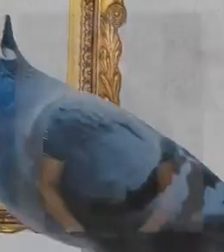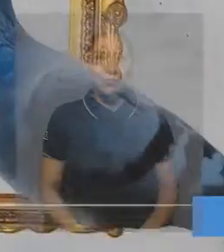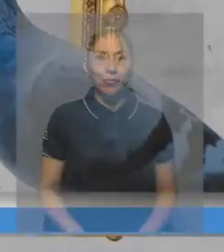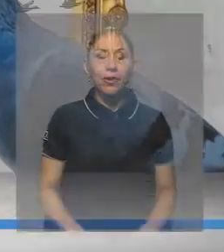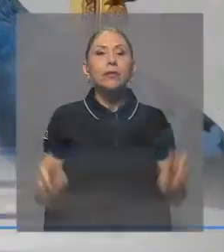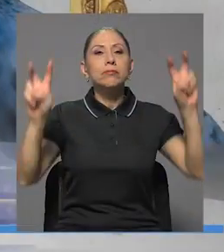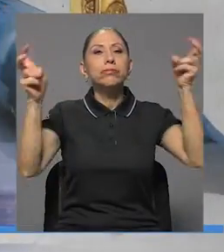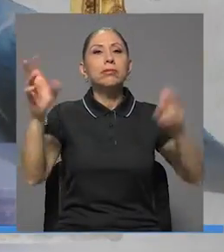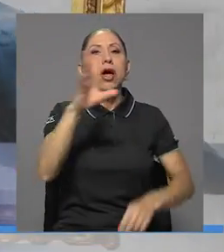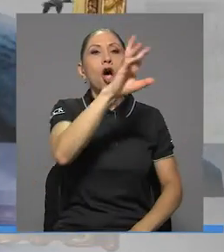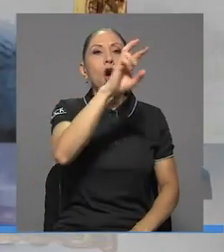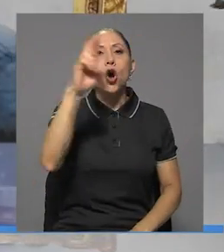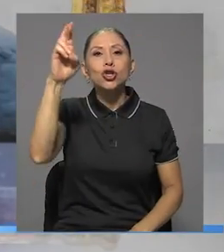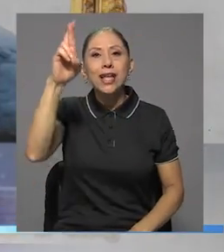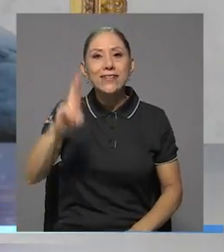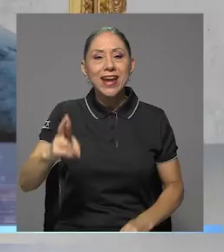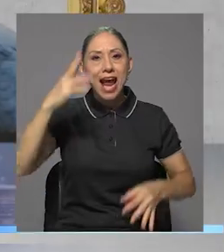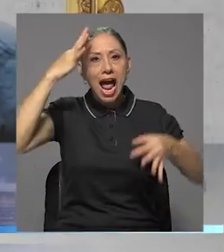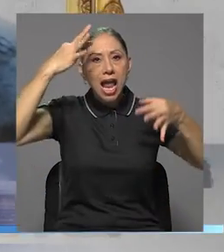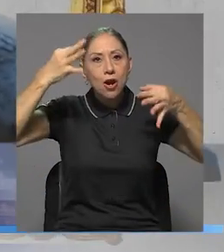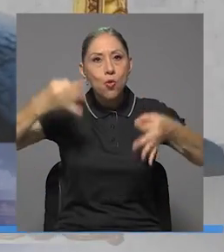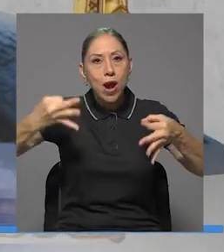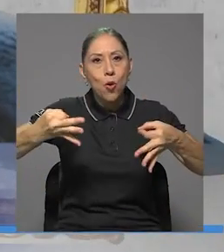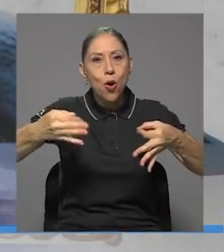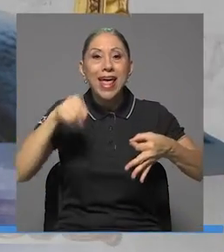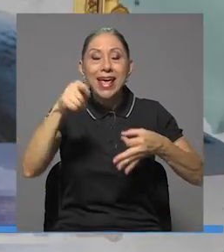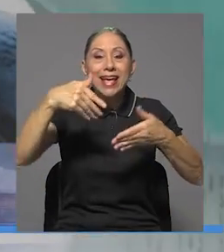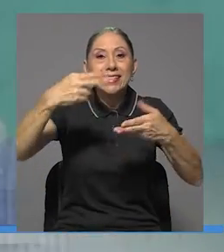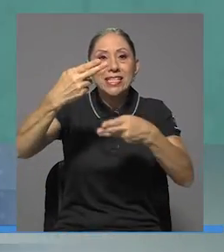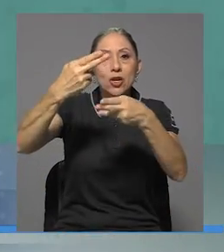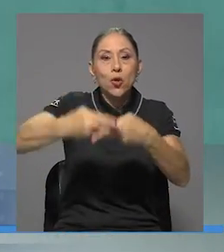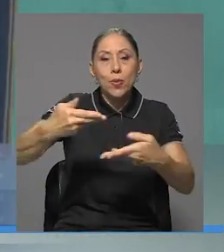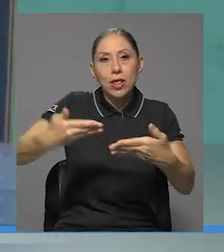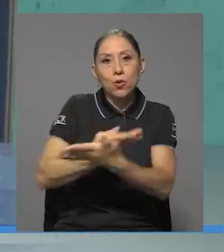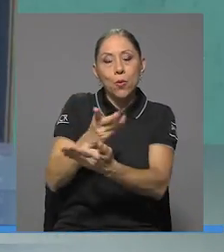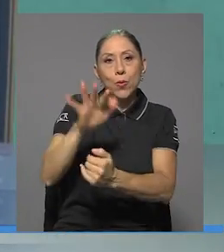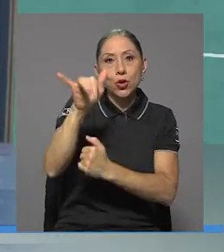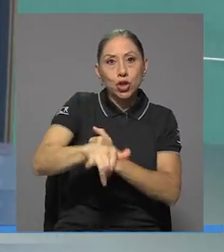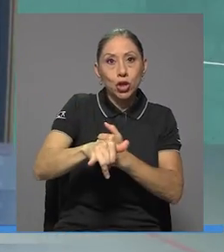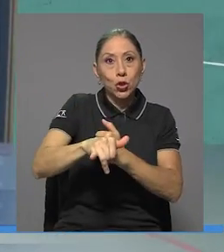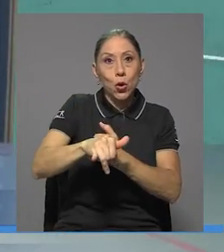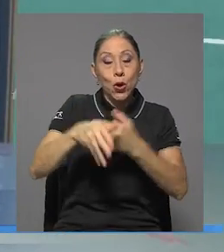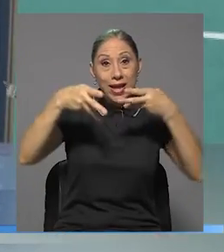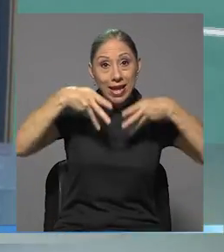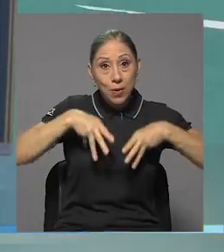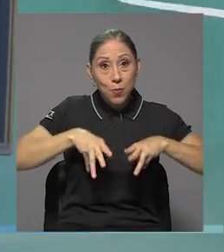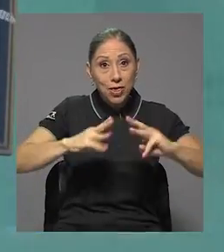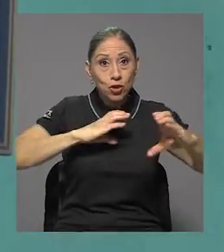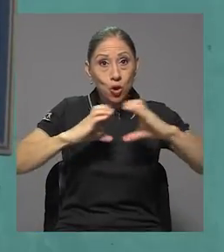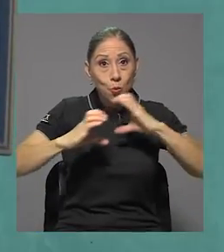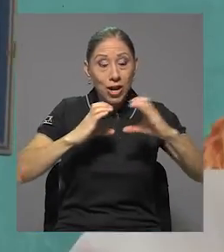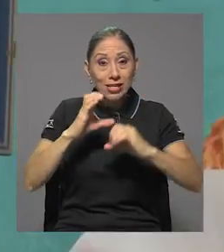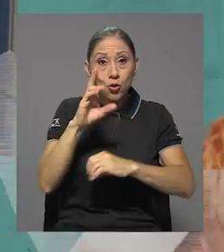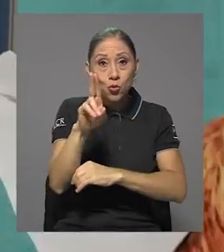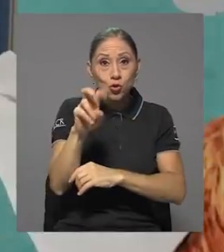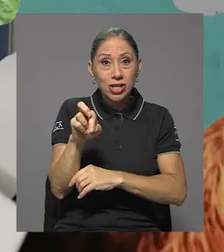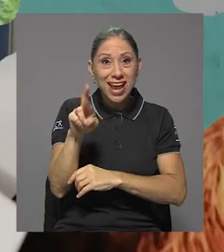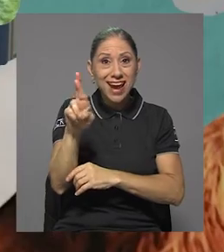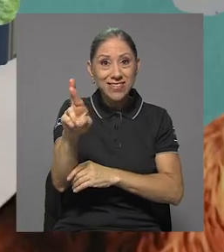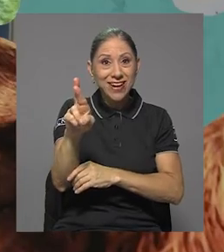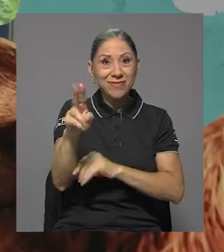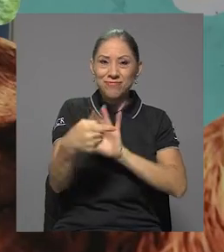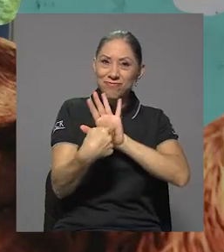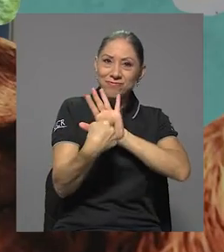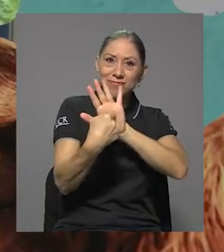Costa Rica en juego, este es el nombre del nuevo proyecto que los medios de comunicación de la UCR lanzan